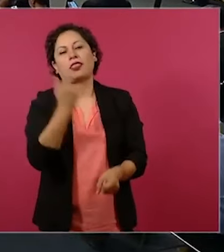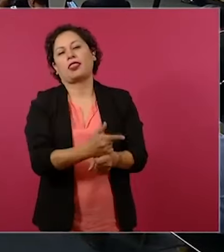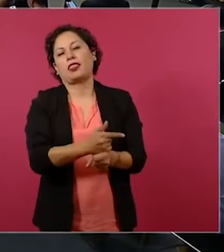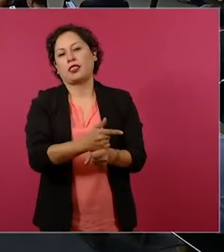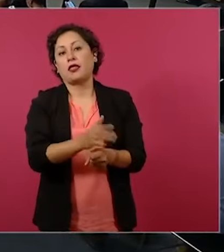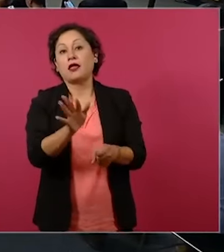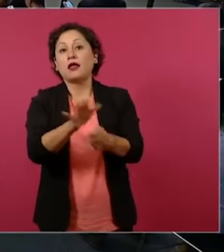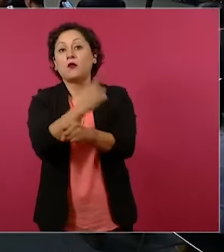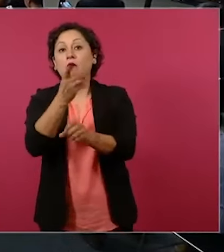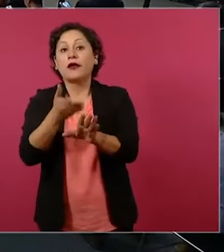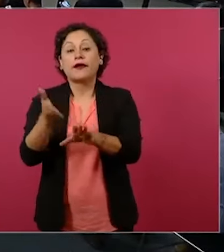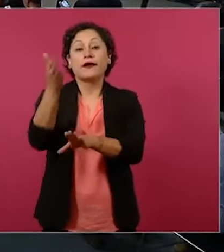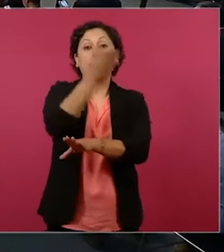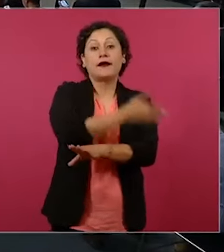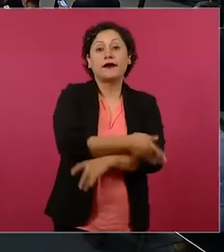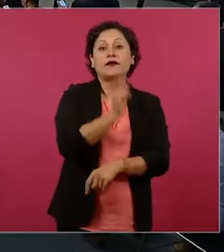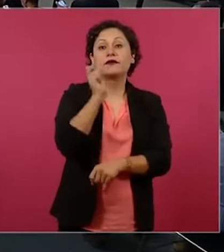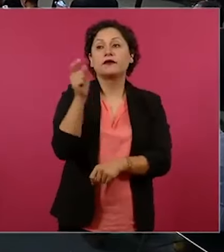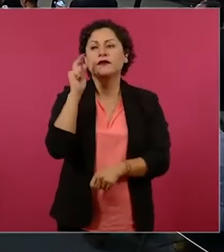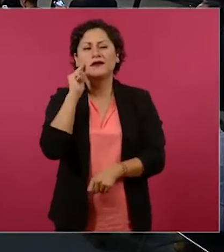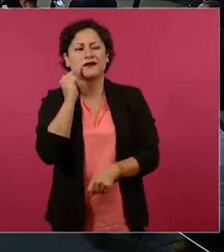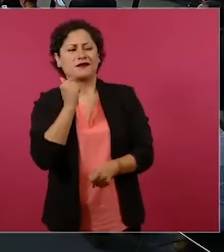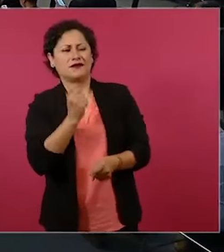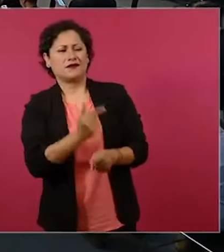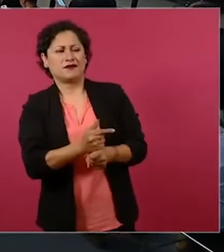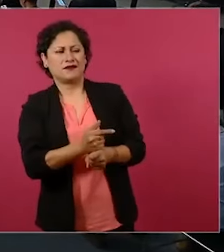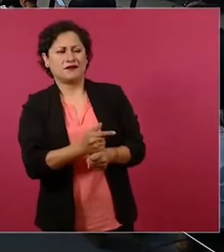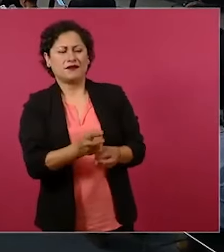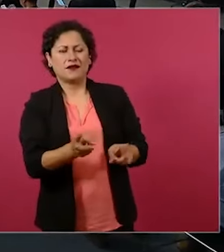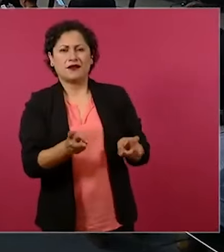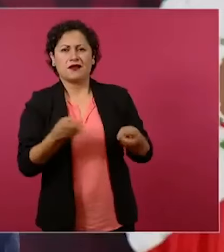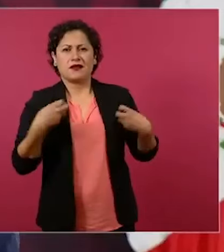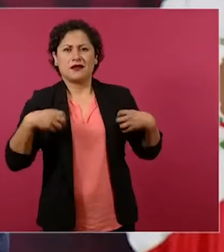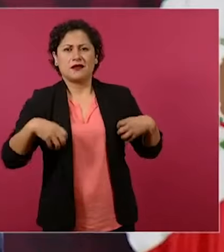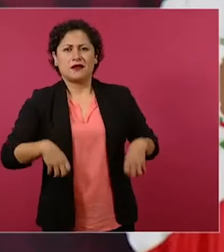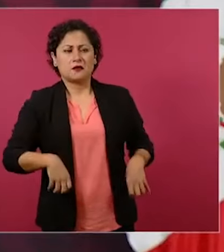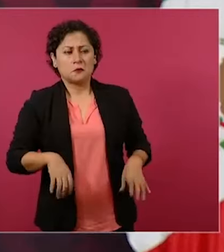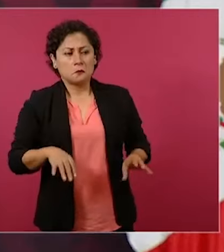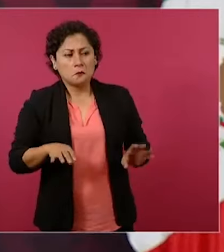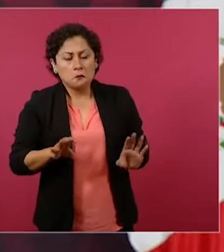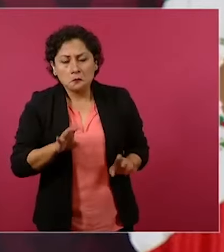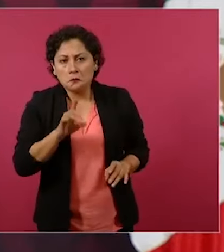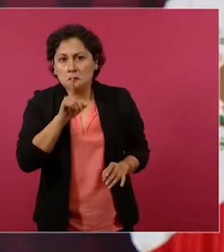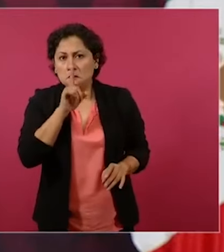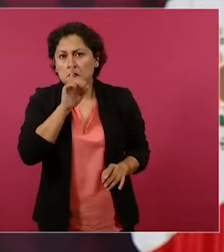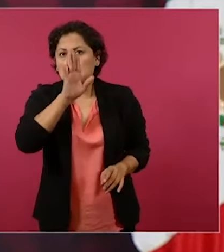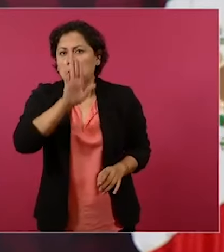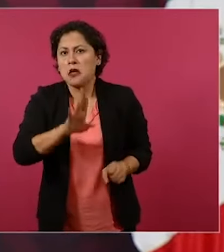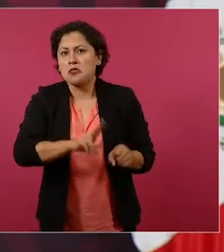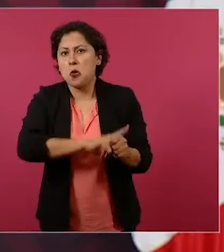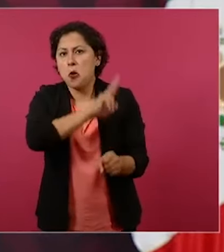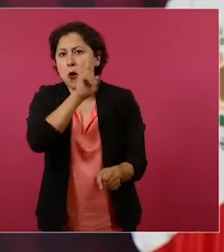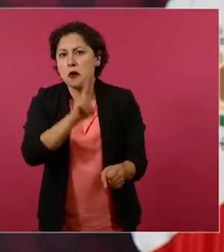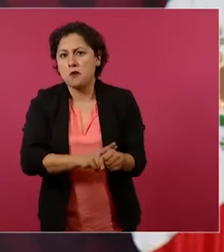y ahora es otra